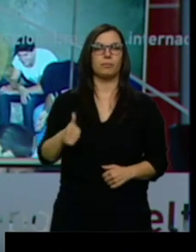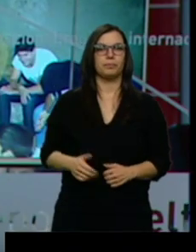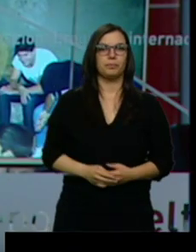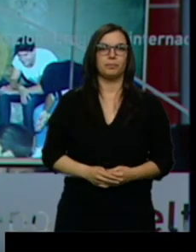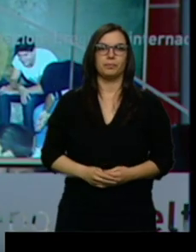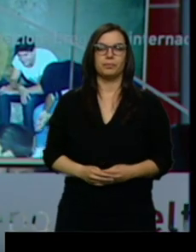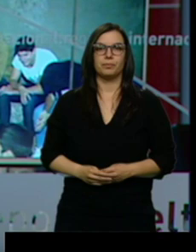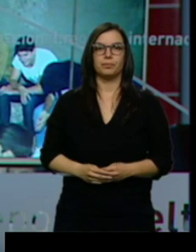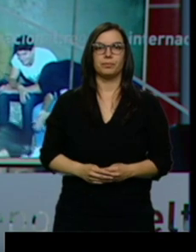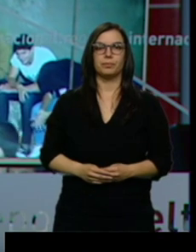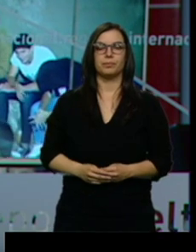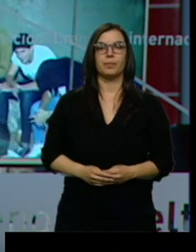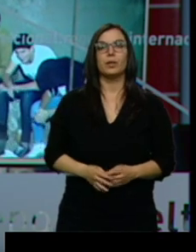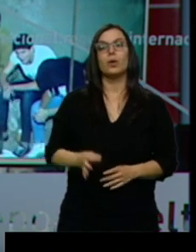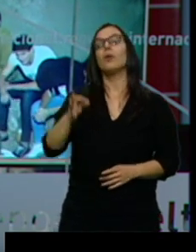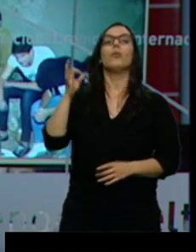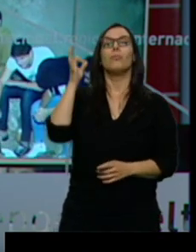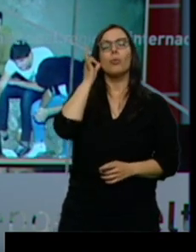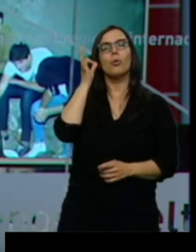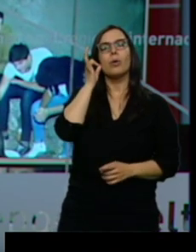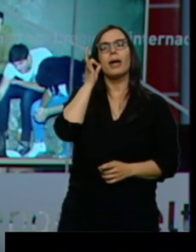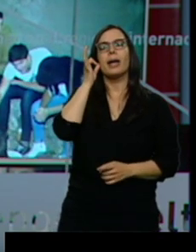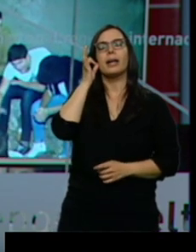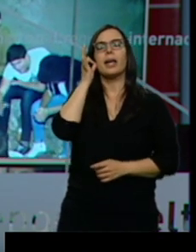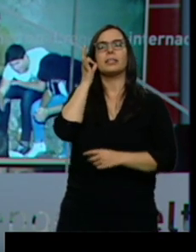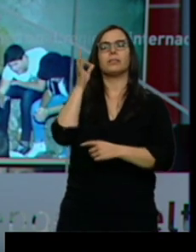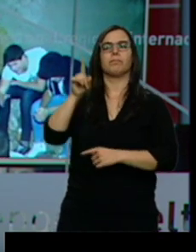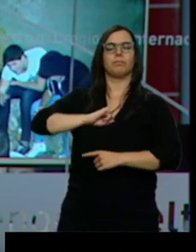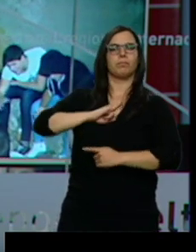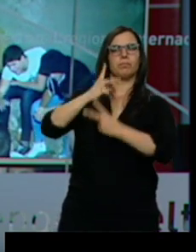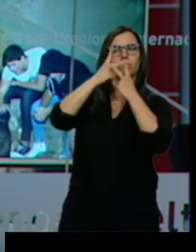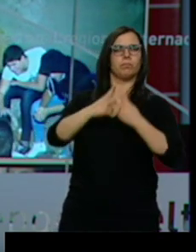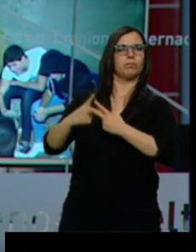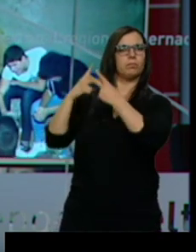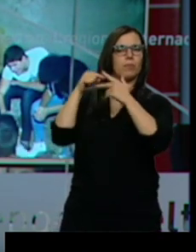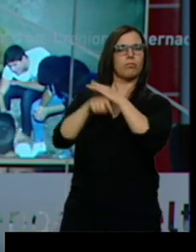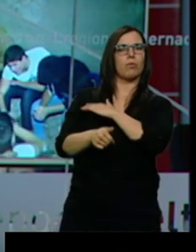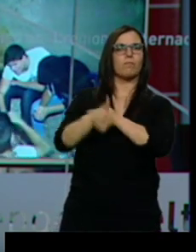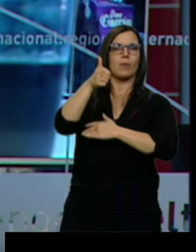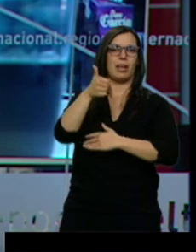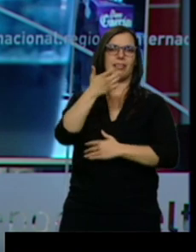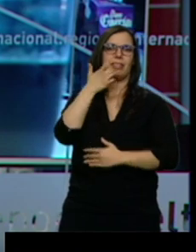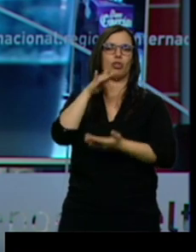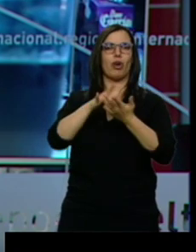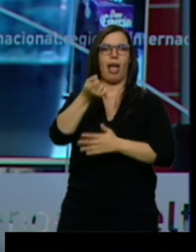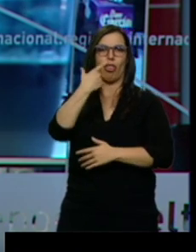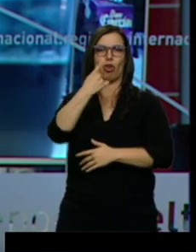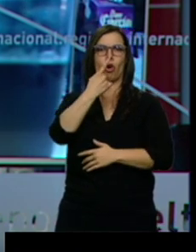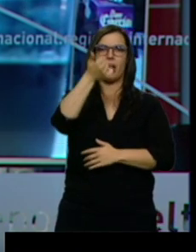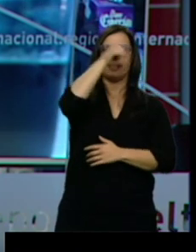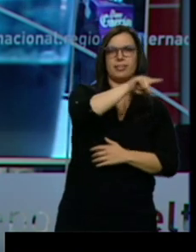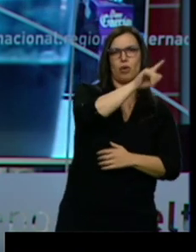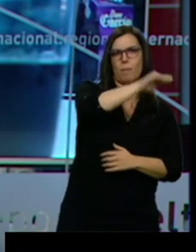Las mujeres se enfrentan a un juicio más severo que los chicos cuando consumen droga. También aquí se mantienen los estereotipos de género.